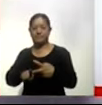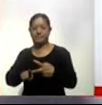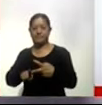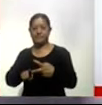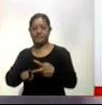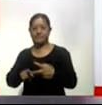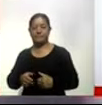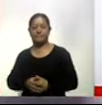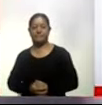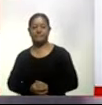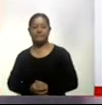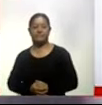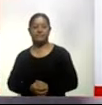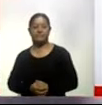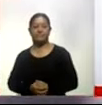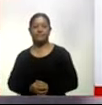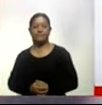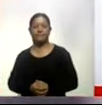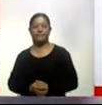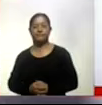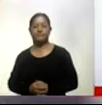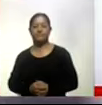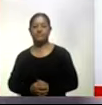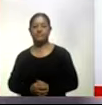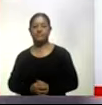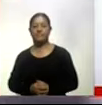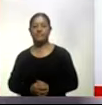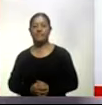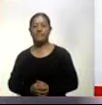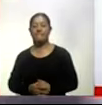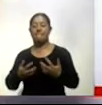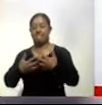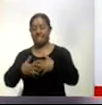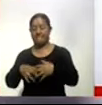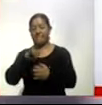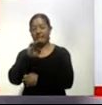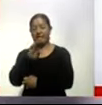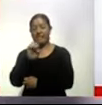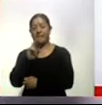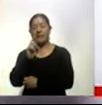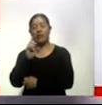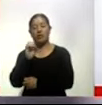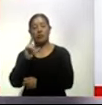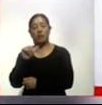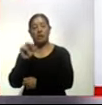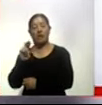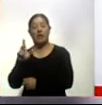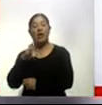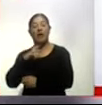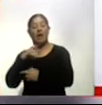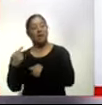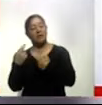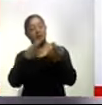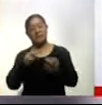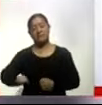la información? La empresa Iberdrola México realizó a la Secretaría de Salud del Estado una